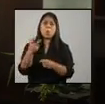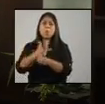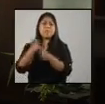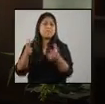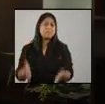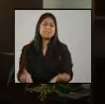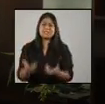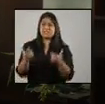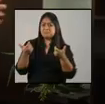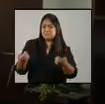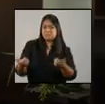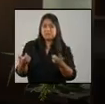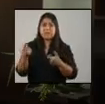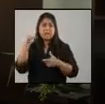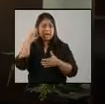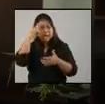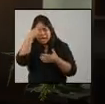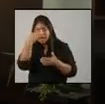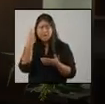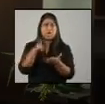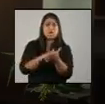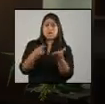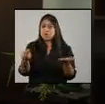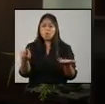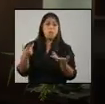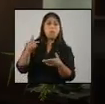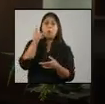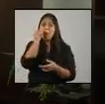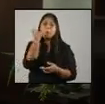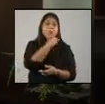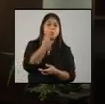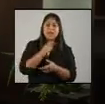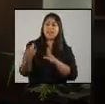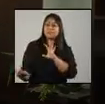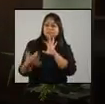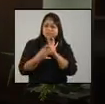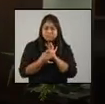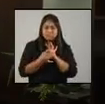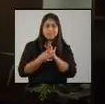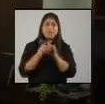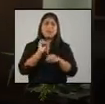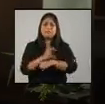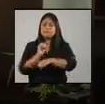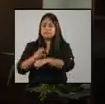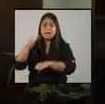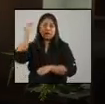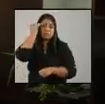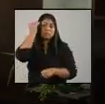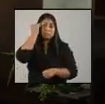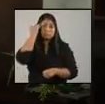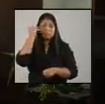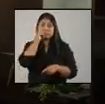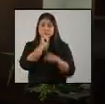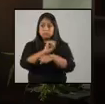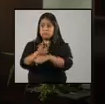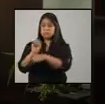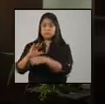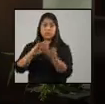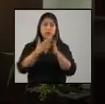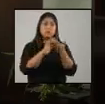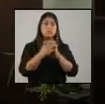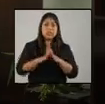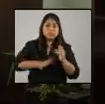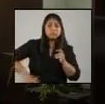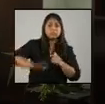social, credo, sexo o cualquier diferencia que se han unido, haciendo conciencia en sus propias comunidades, en sus círculos de